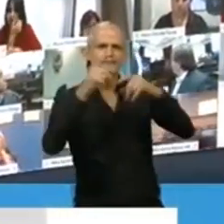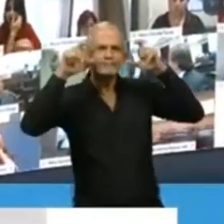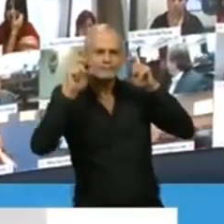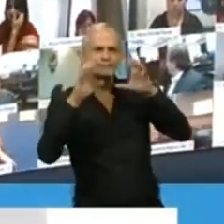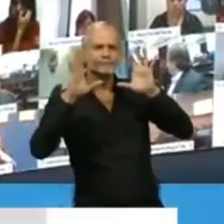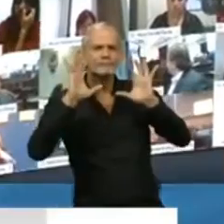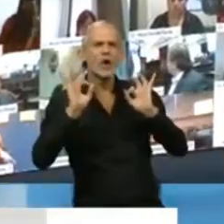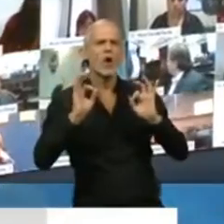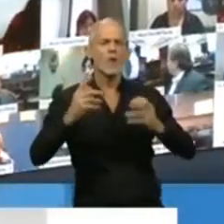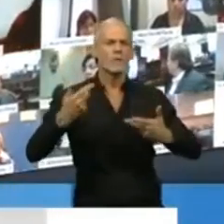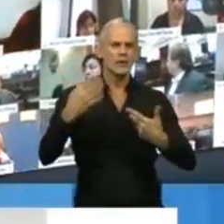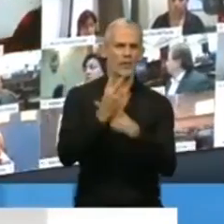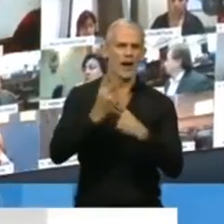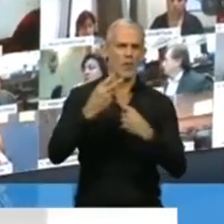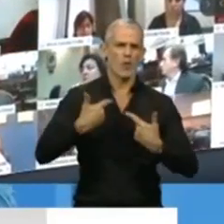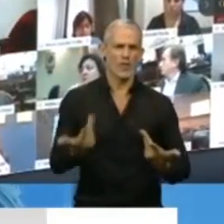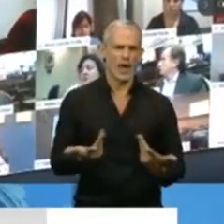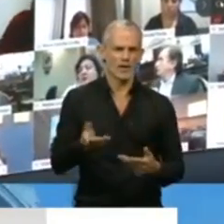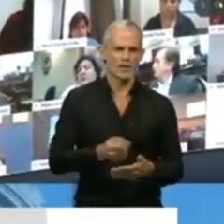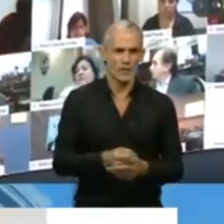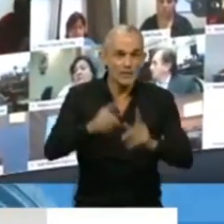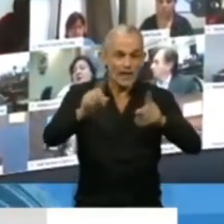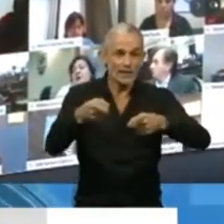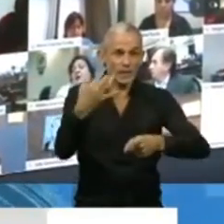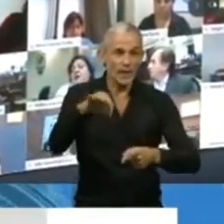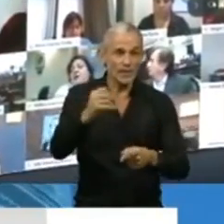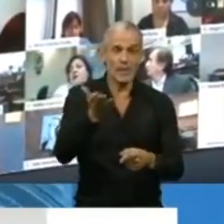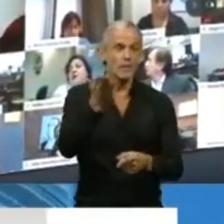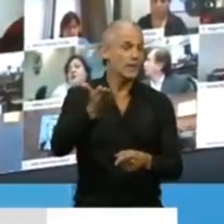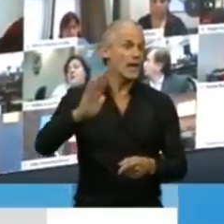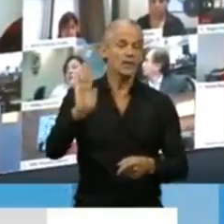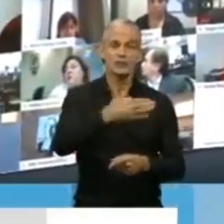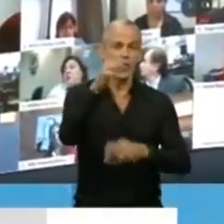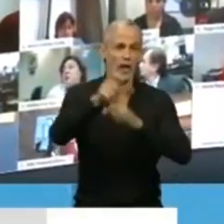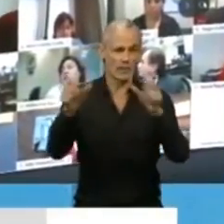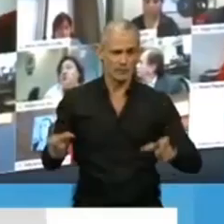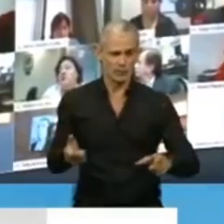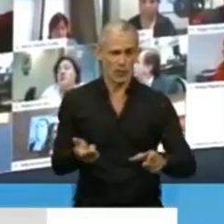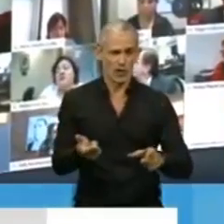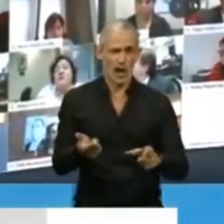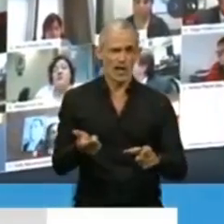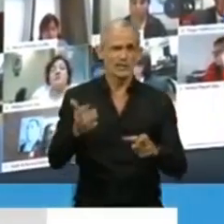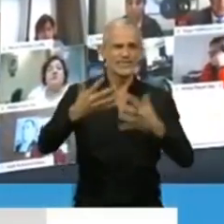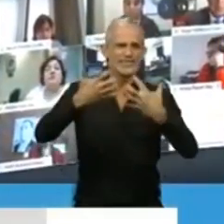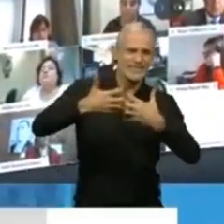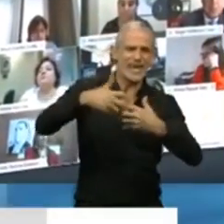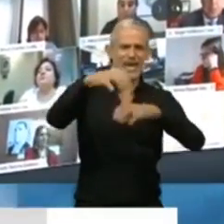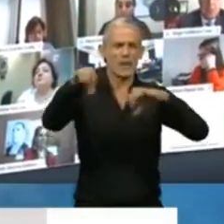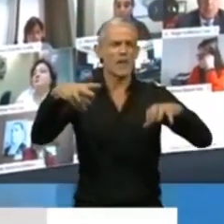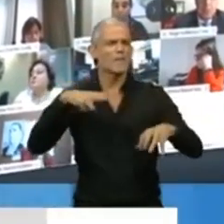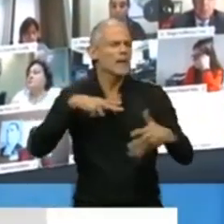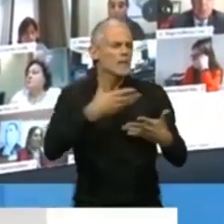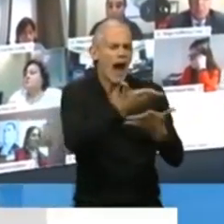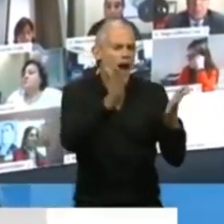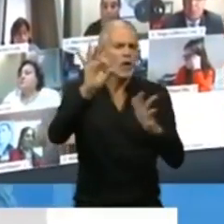que deban tener. Como así también pedirles a todos aquellos sistemas, sean privados